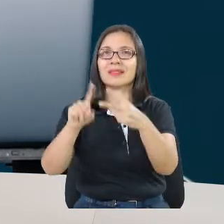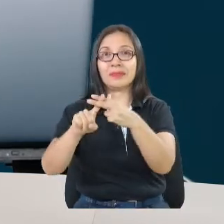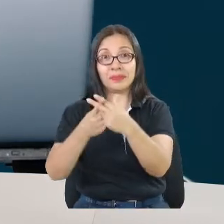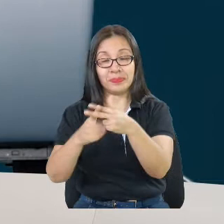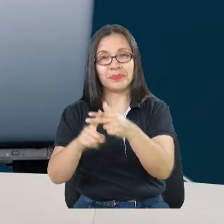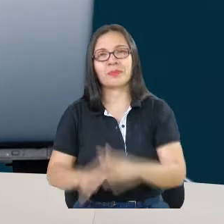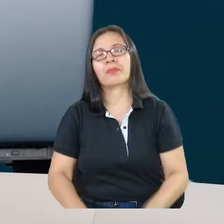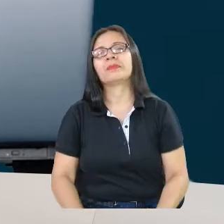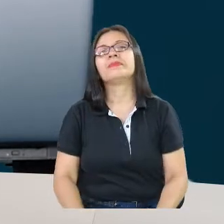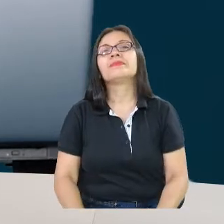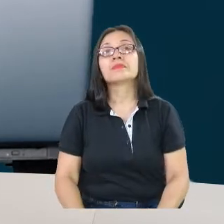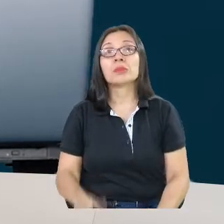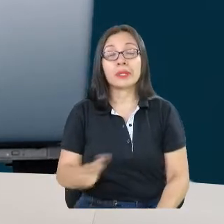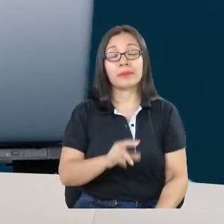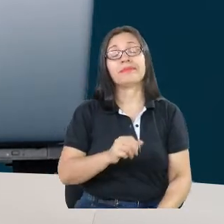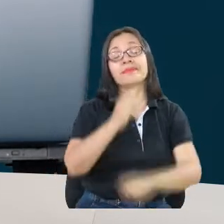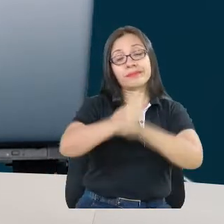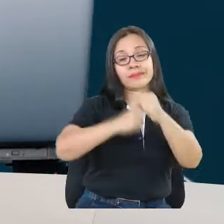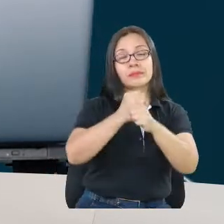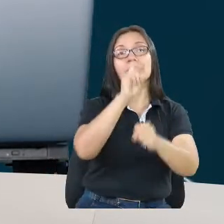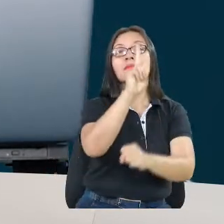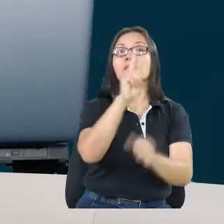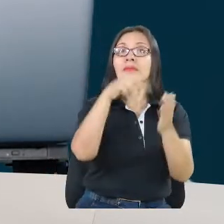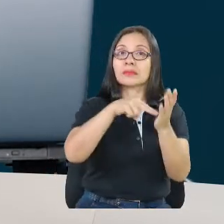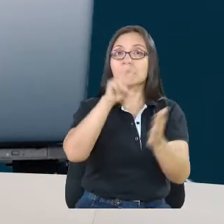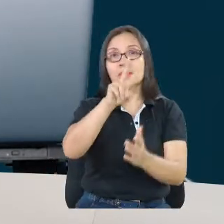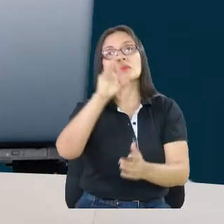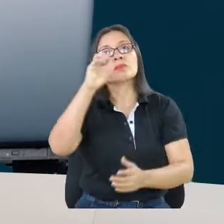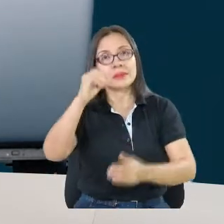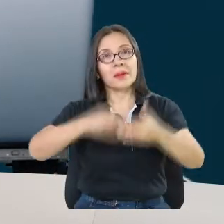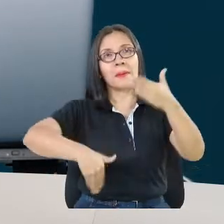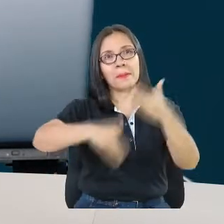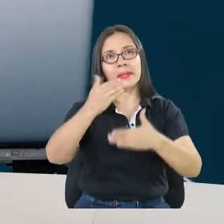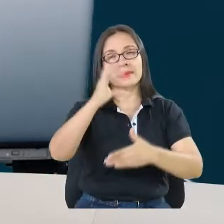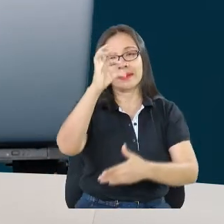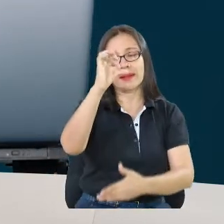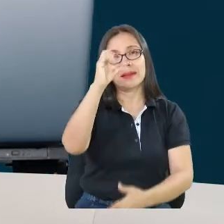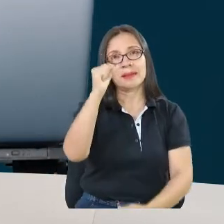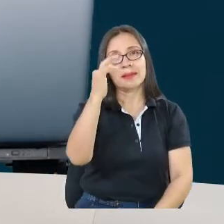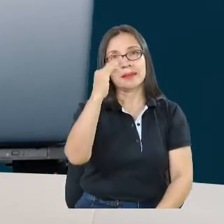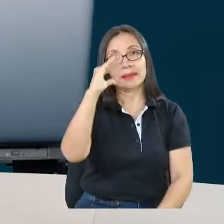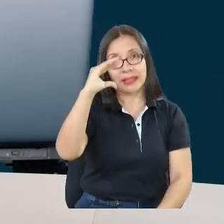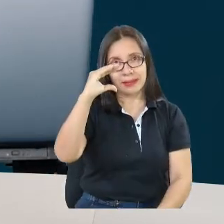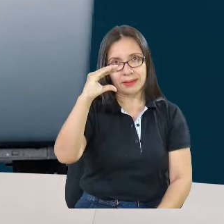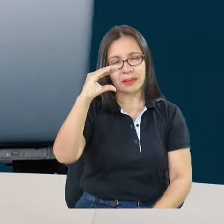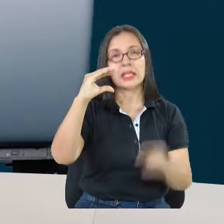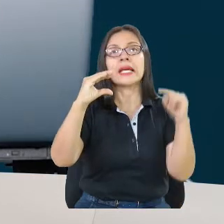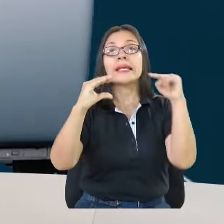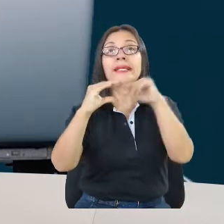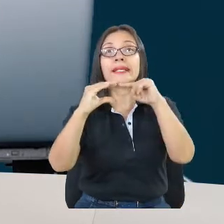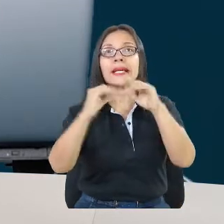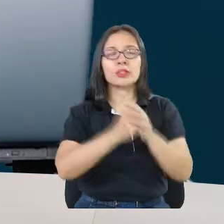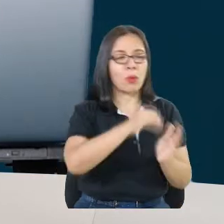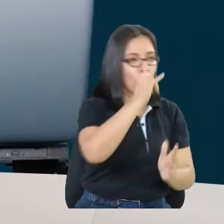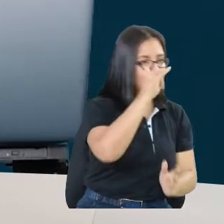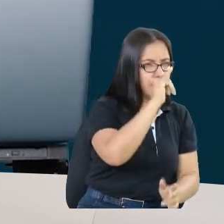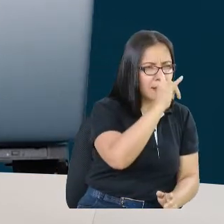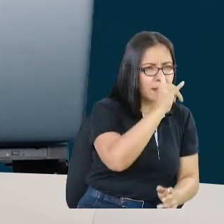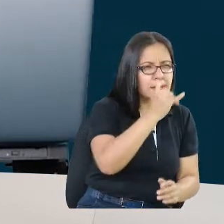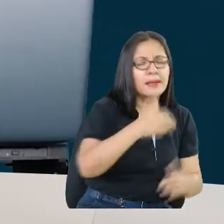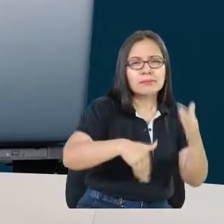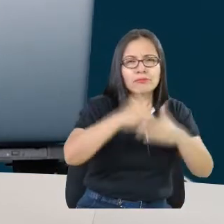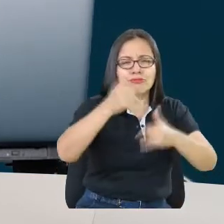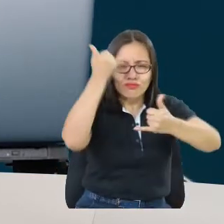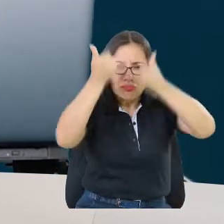pues nace SATIC como lo he explicado y se concibe como un proyecto de ciencia, tecnología, innovación y